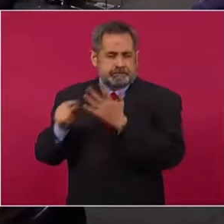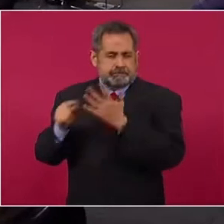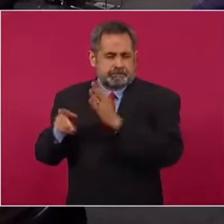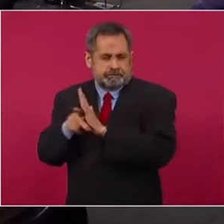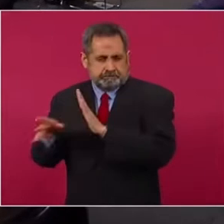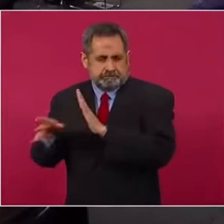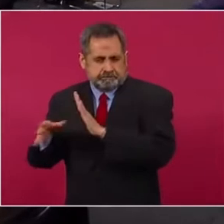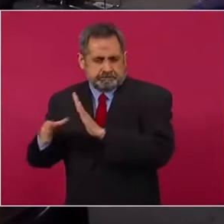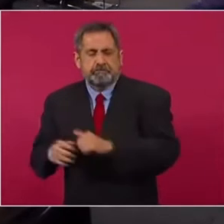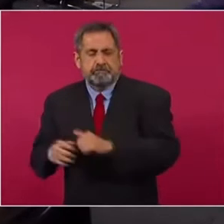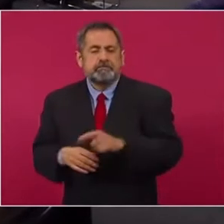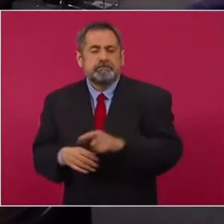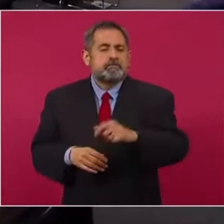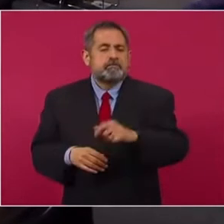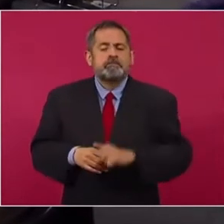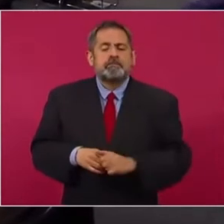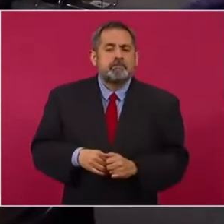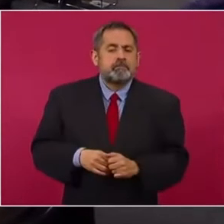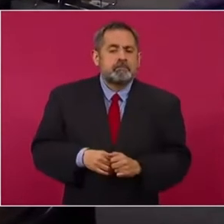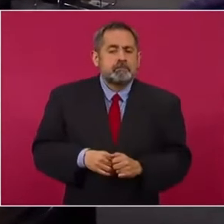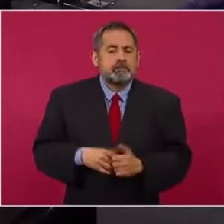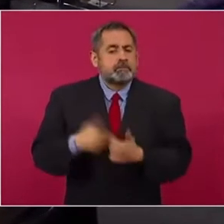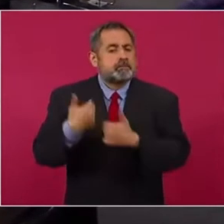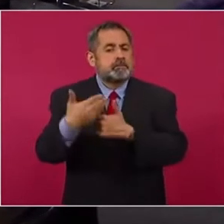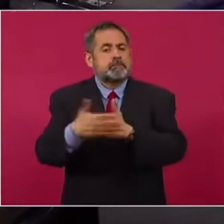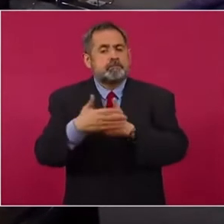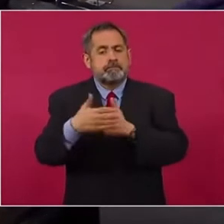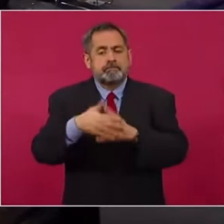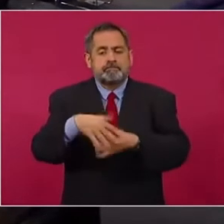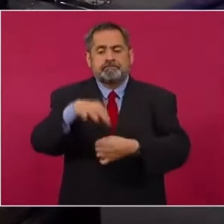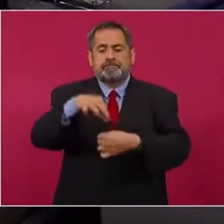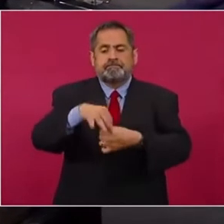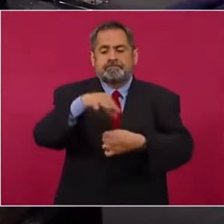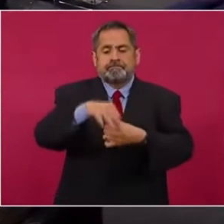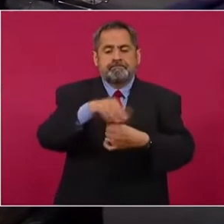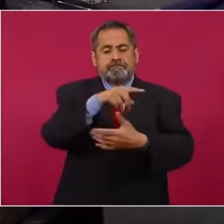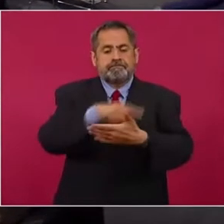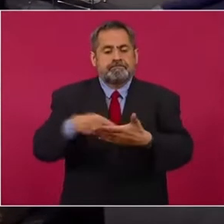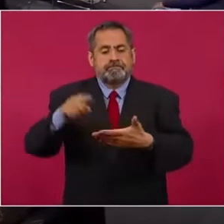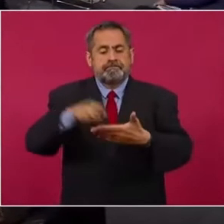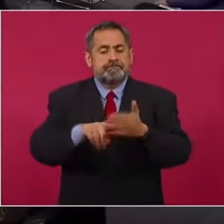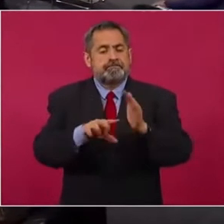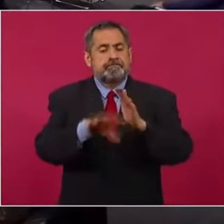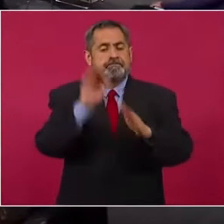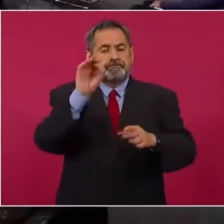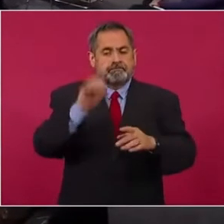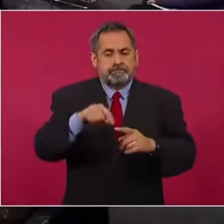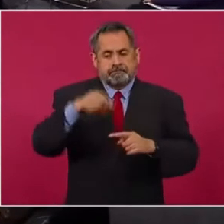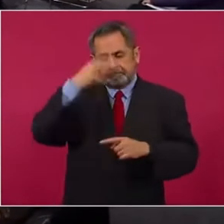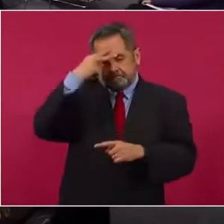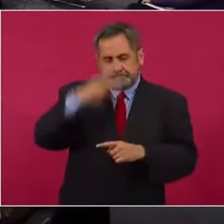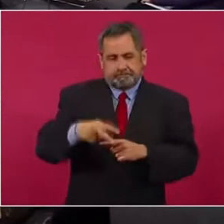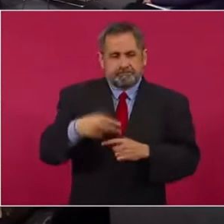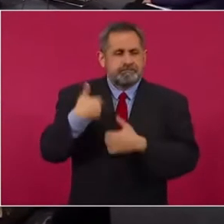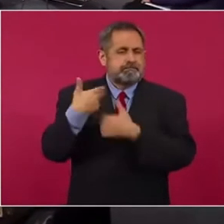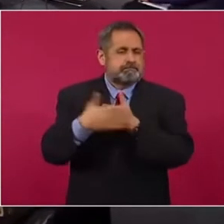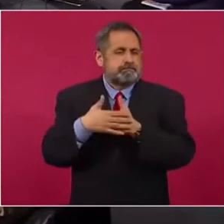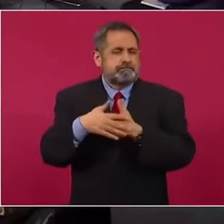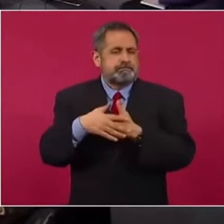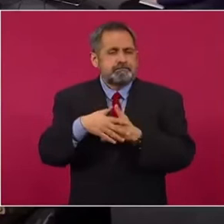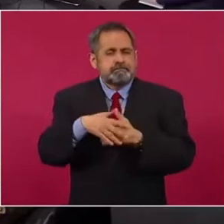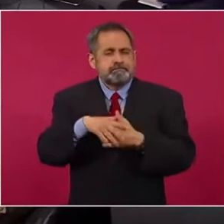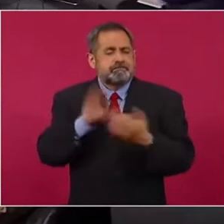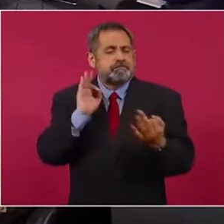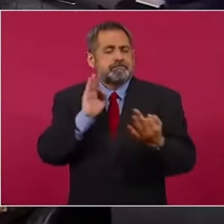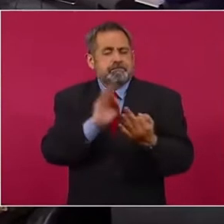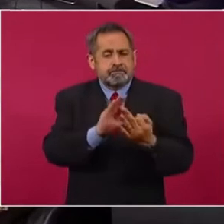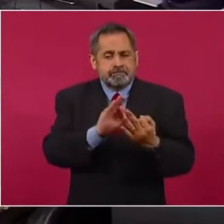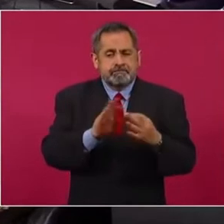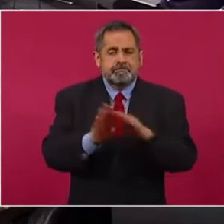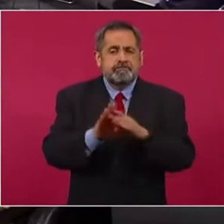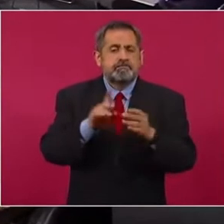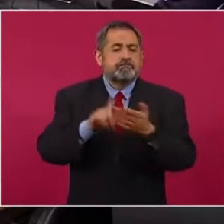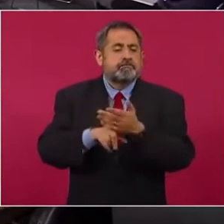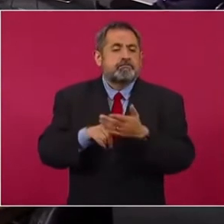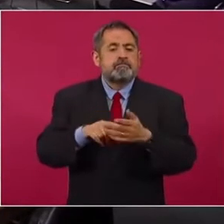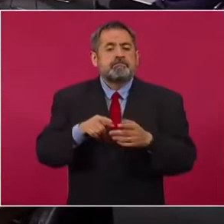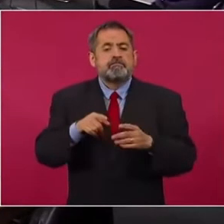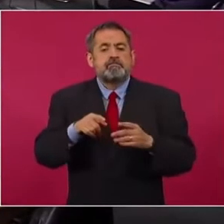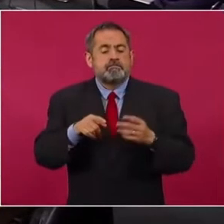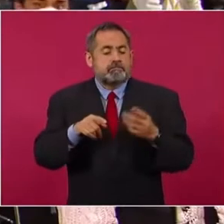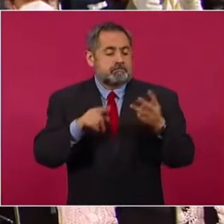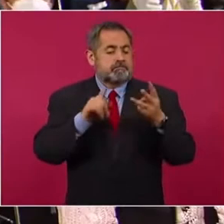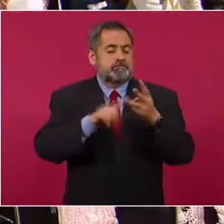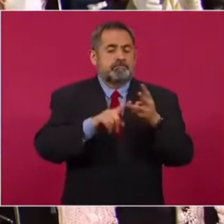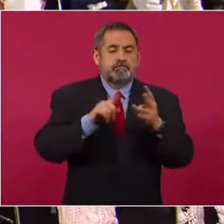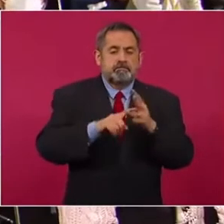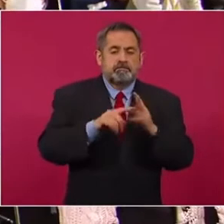Presidente, se vienen dos procesos electorales en nuestro país. Está muy pronto a realizarse la revocación del